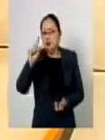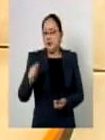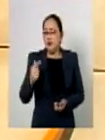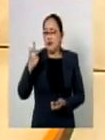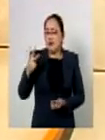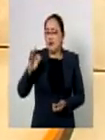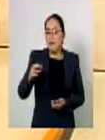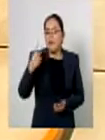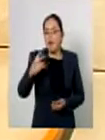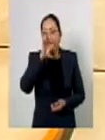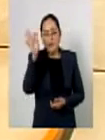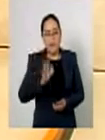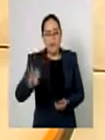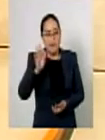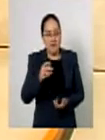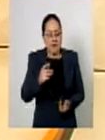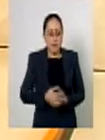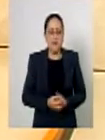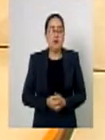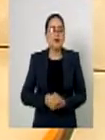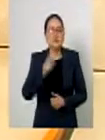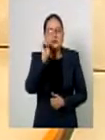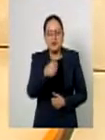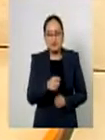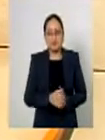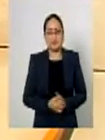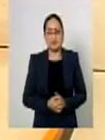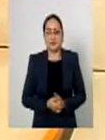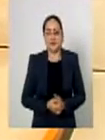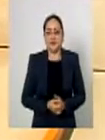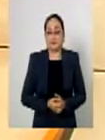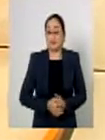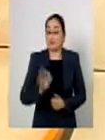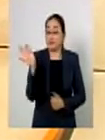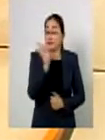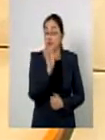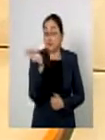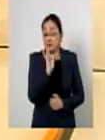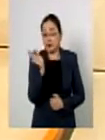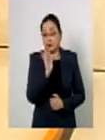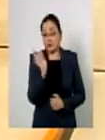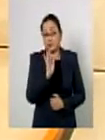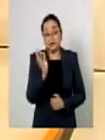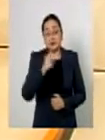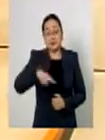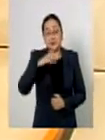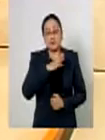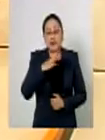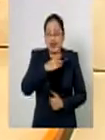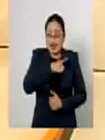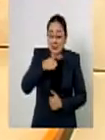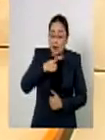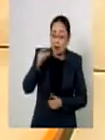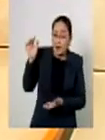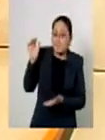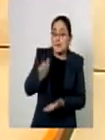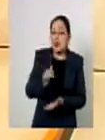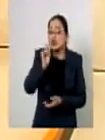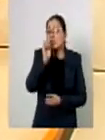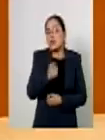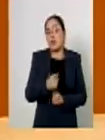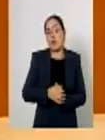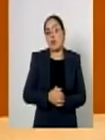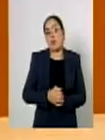.2 por ciento es decir, se puede asegurar que la disminución de la deuda ha sido